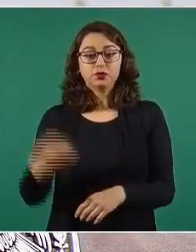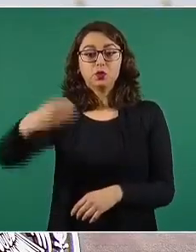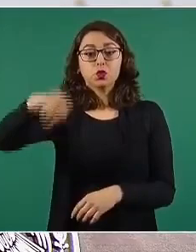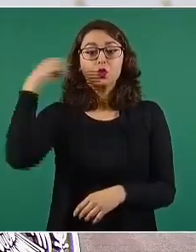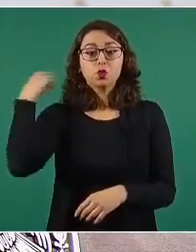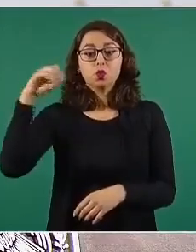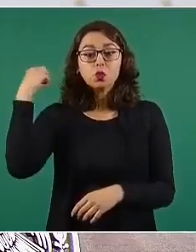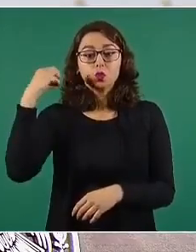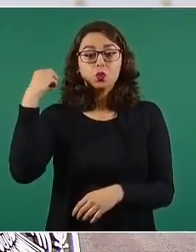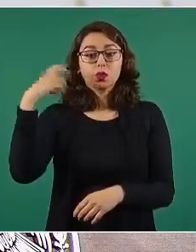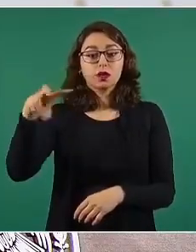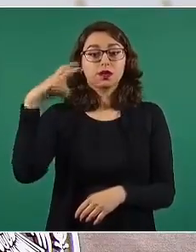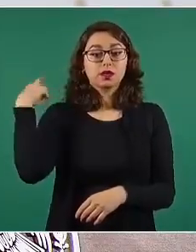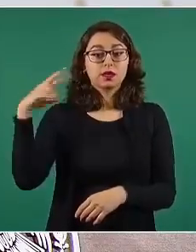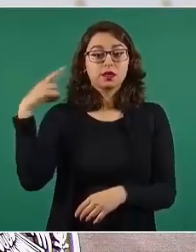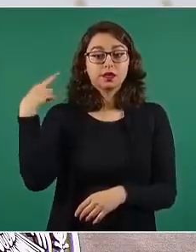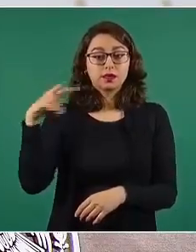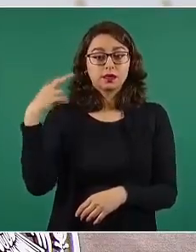Veracruz,